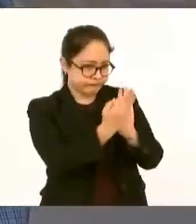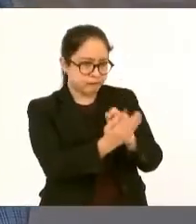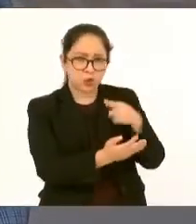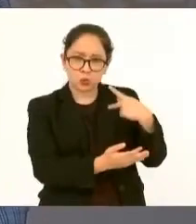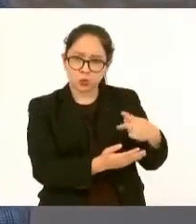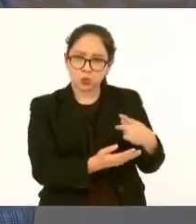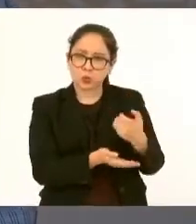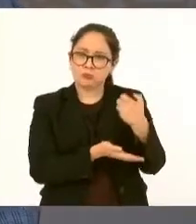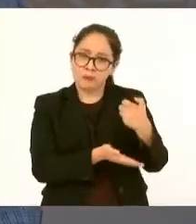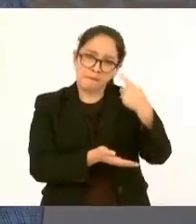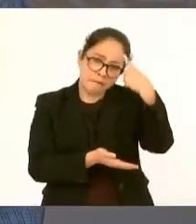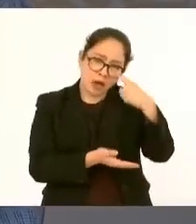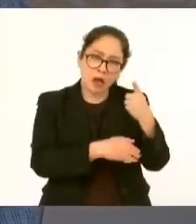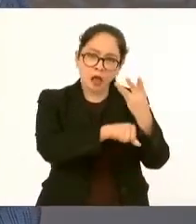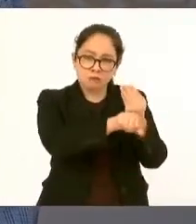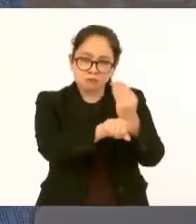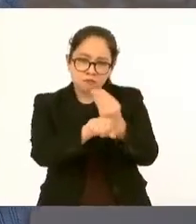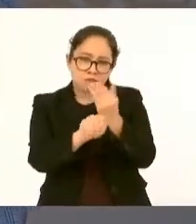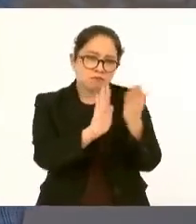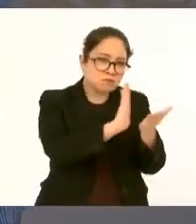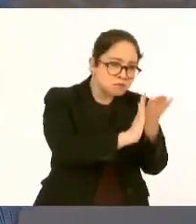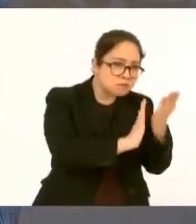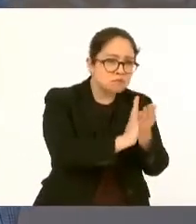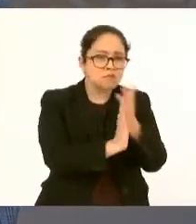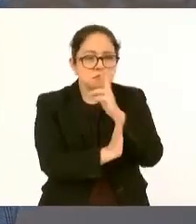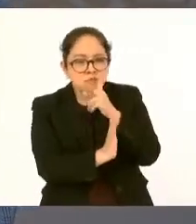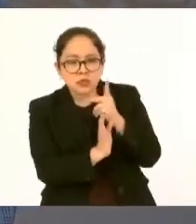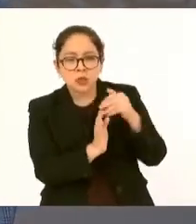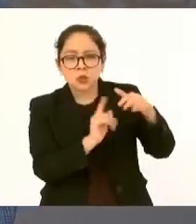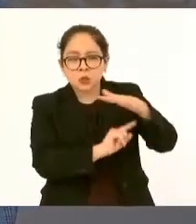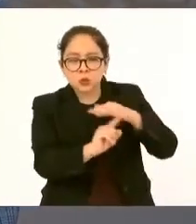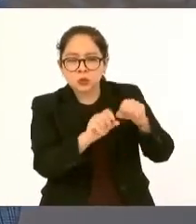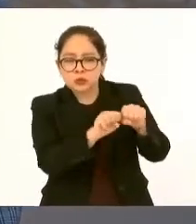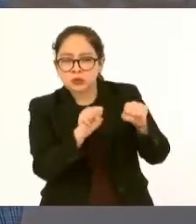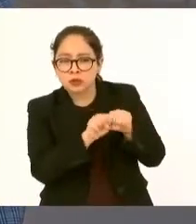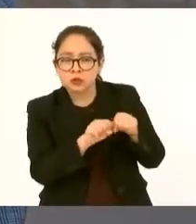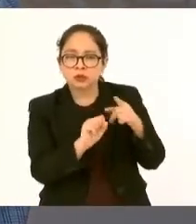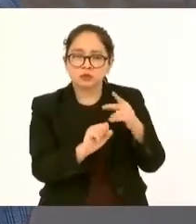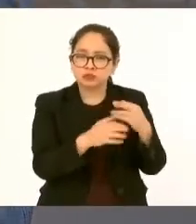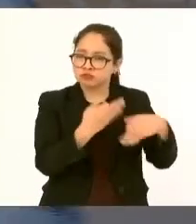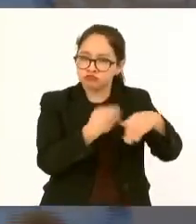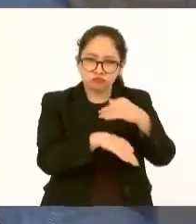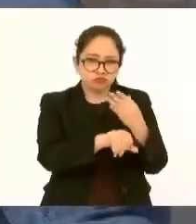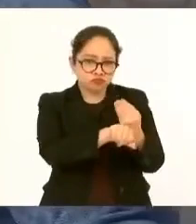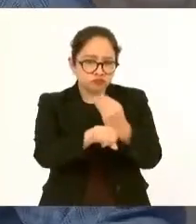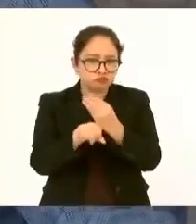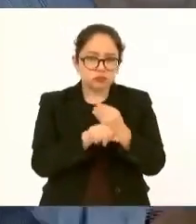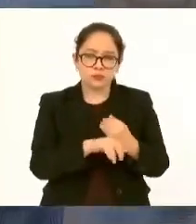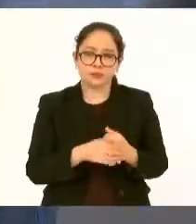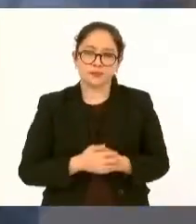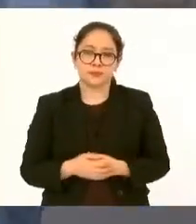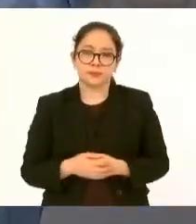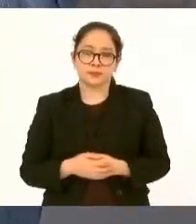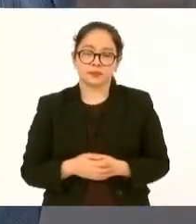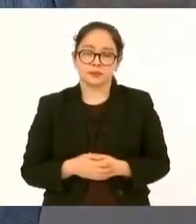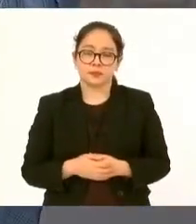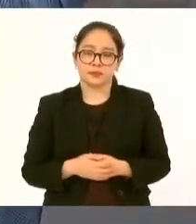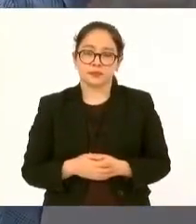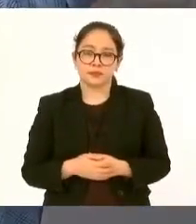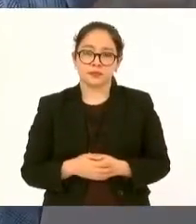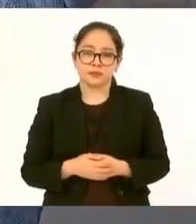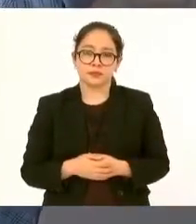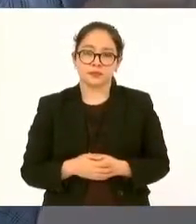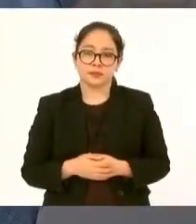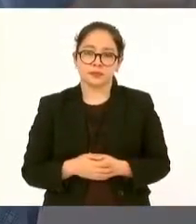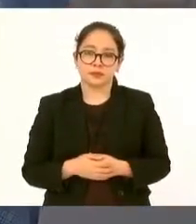presupuestos para el mantenimiento de planteles escolares, ya no pasa el